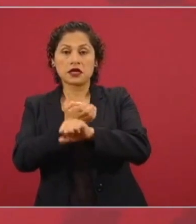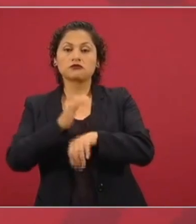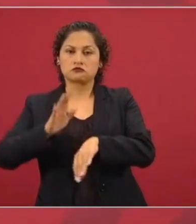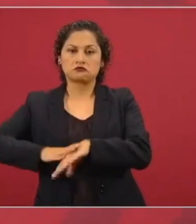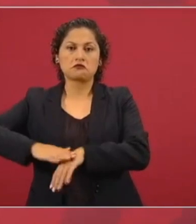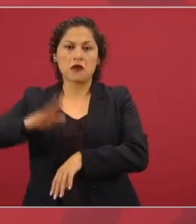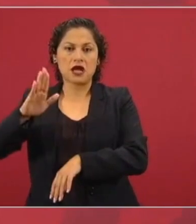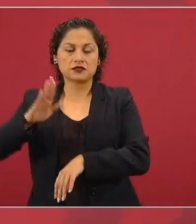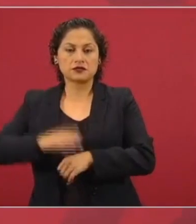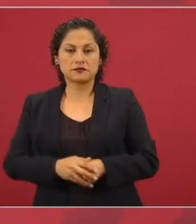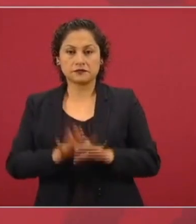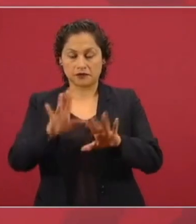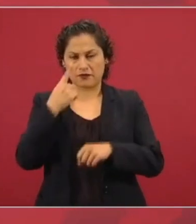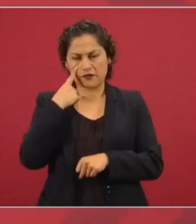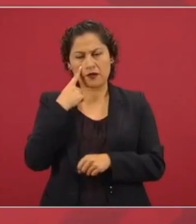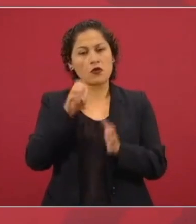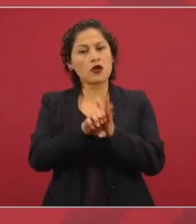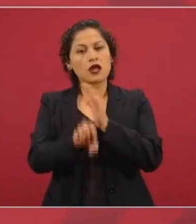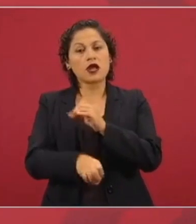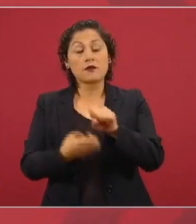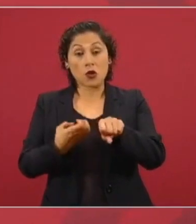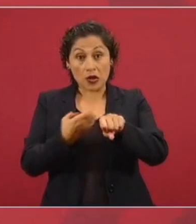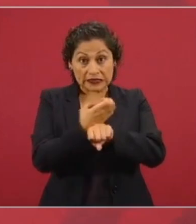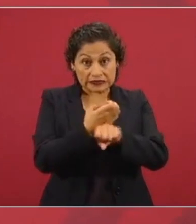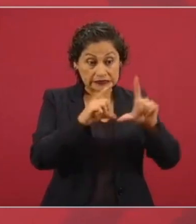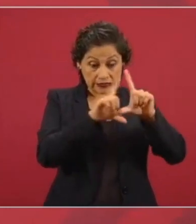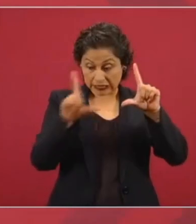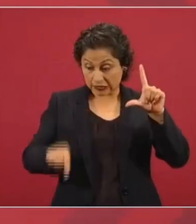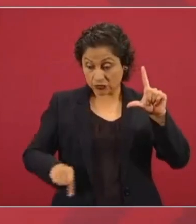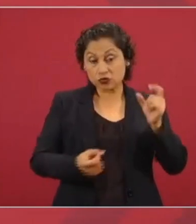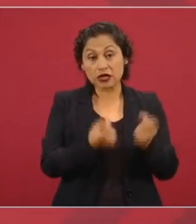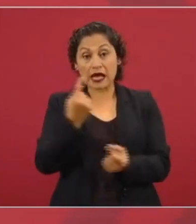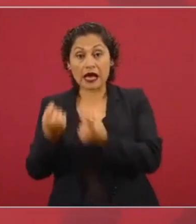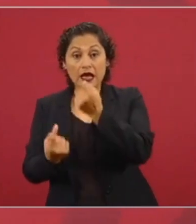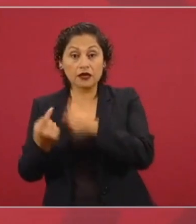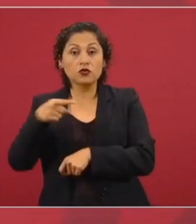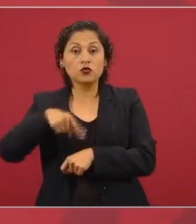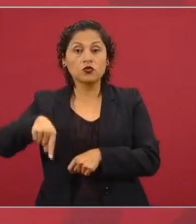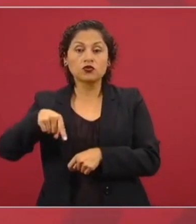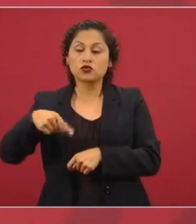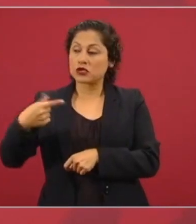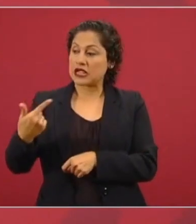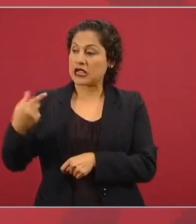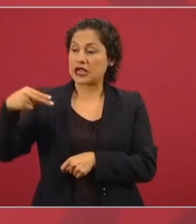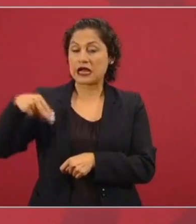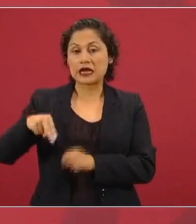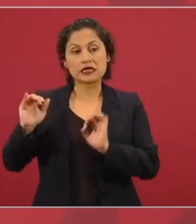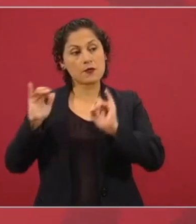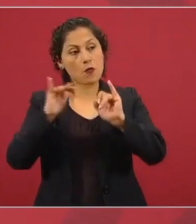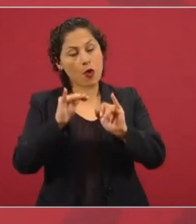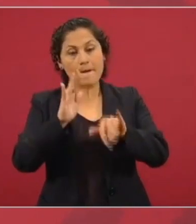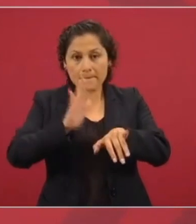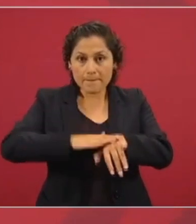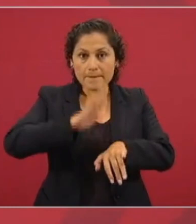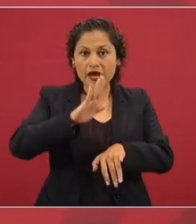Hay estados donde tenemos el doble de elementos de la Guardia Nacional que el número de